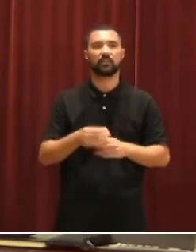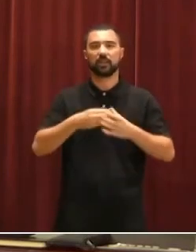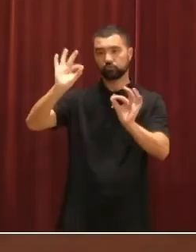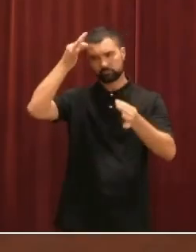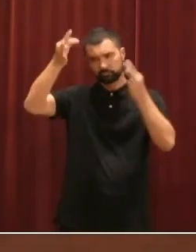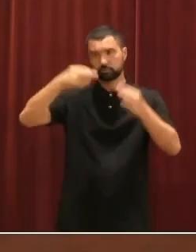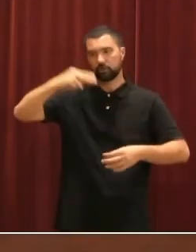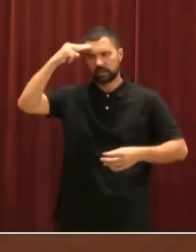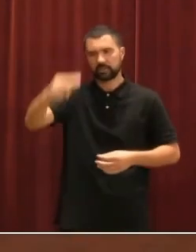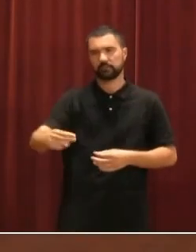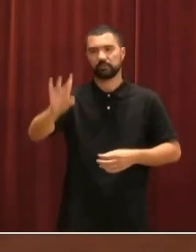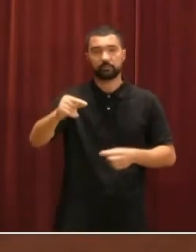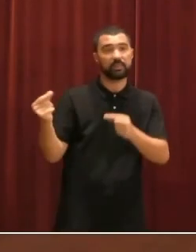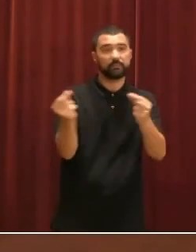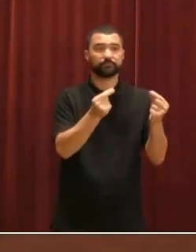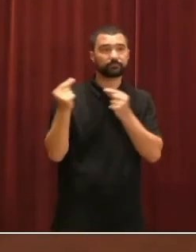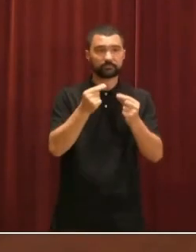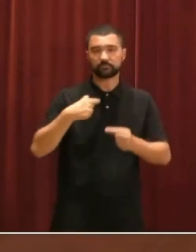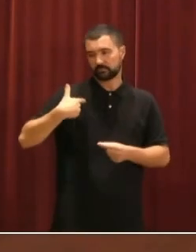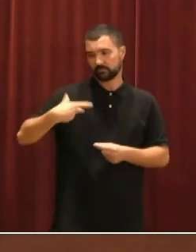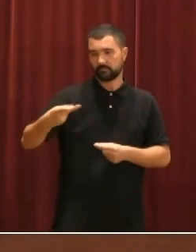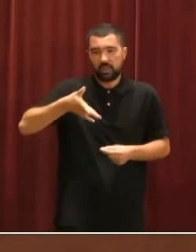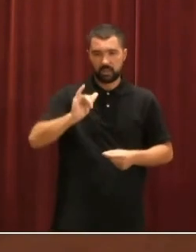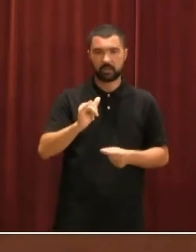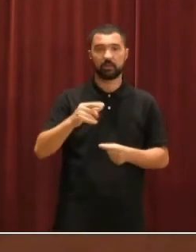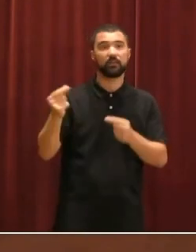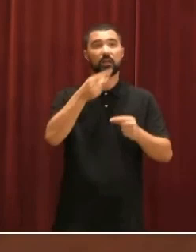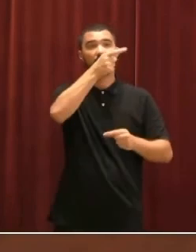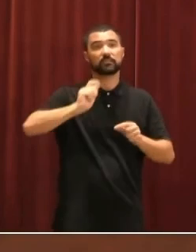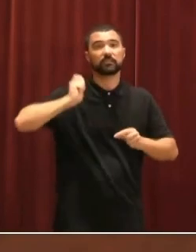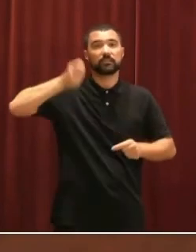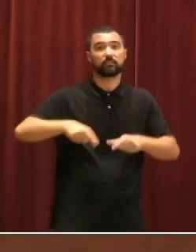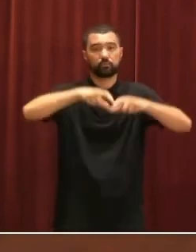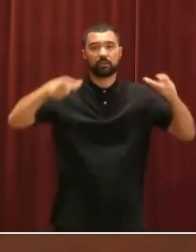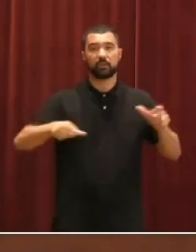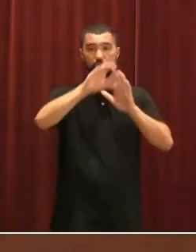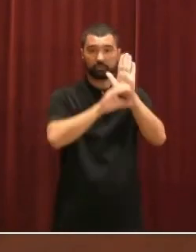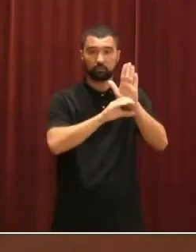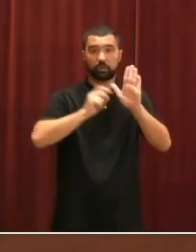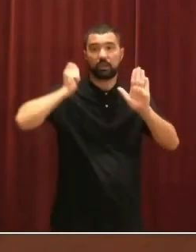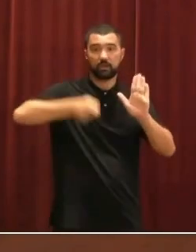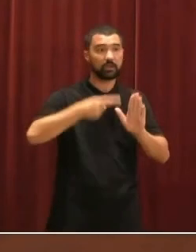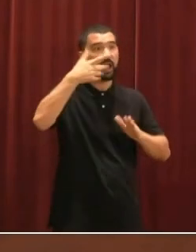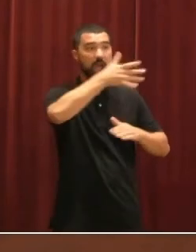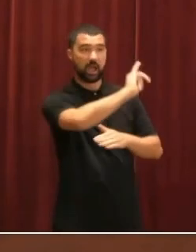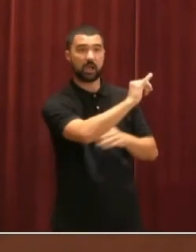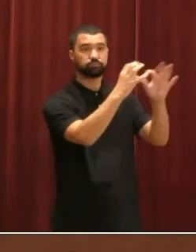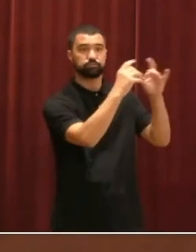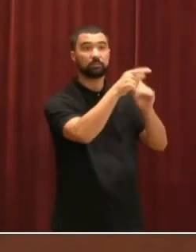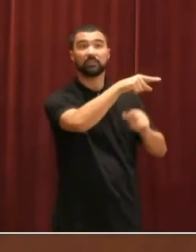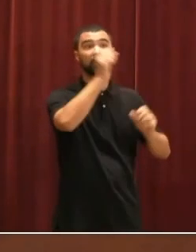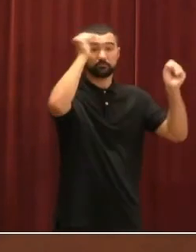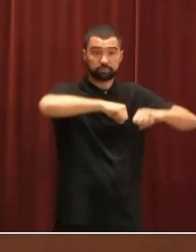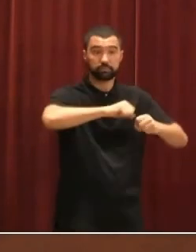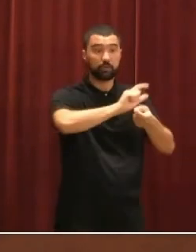aceptada. Que es un debate que hemos tenido y efectivamente está en el Tribunal Constitucional. Si el Tribunal Constitucional decidiera otra cosa, no